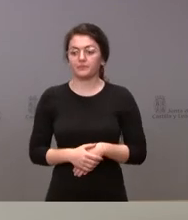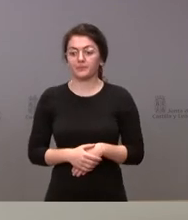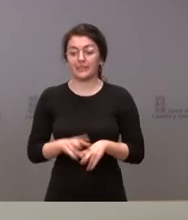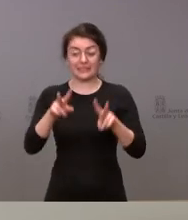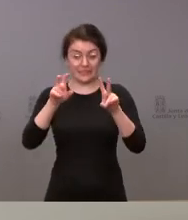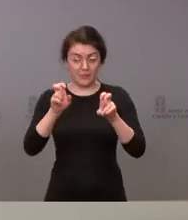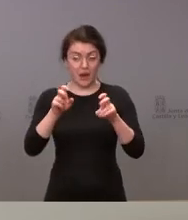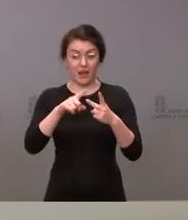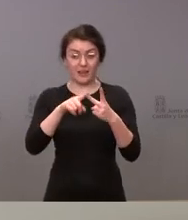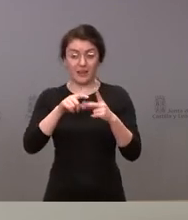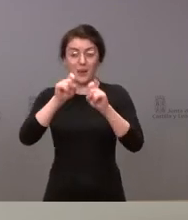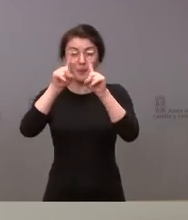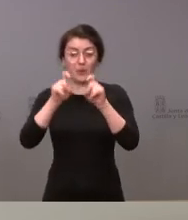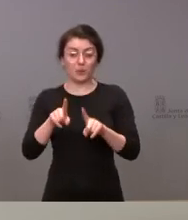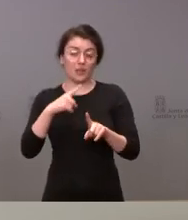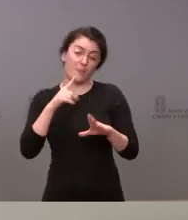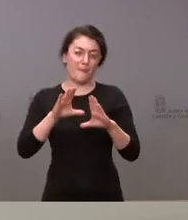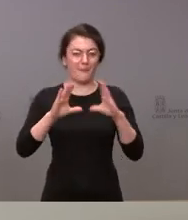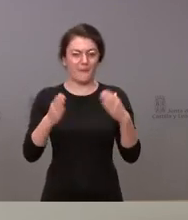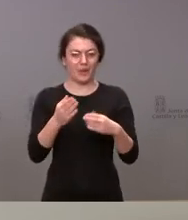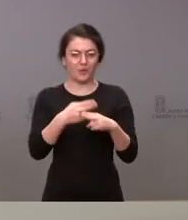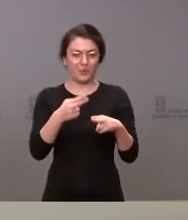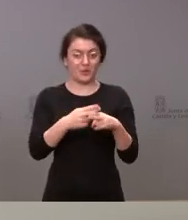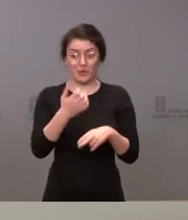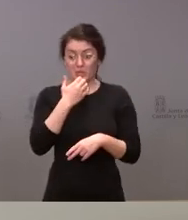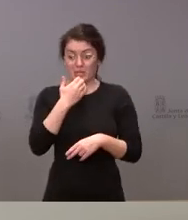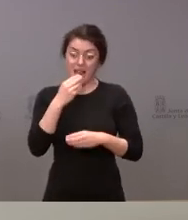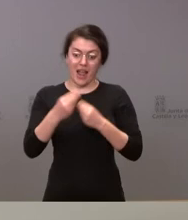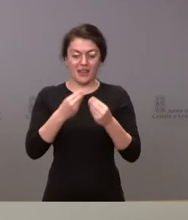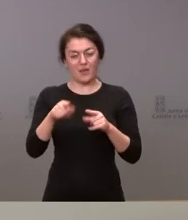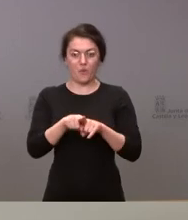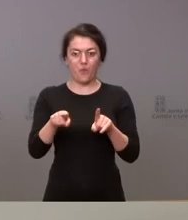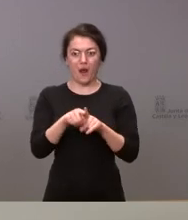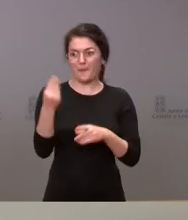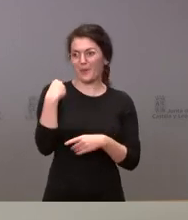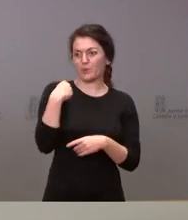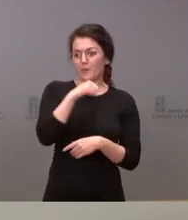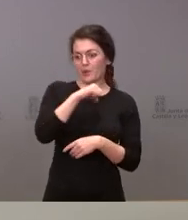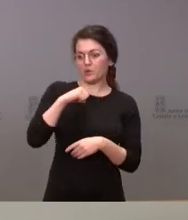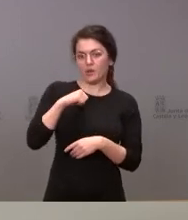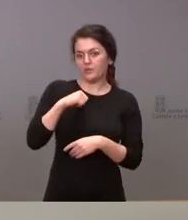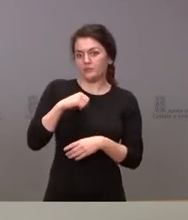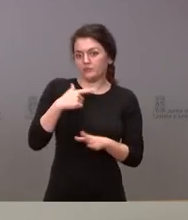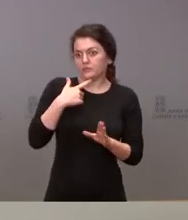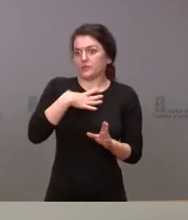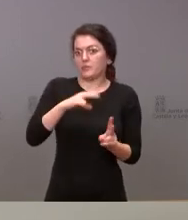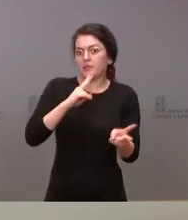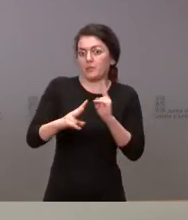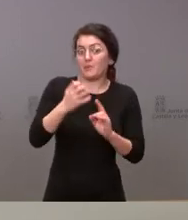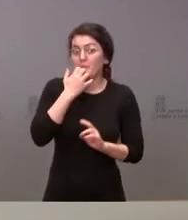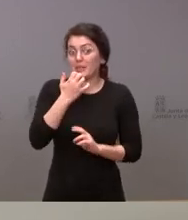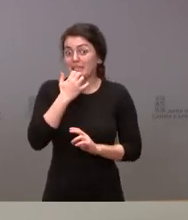Si me lo hace en título personal yo le podría contestar, pero si me lo hace en la calidad de la tribuna que ocupo, como les he dicho,